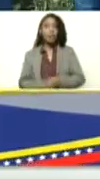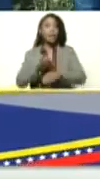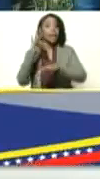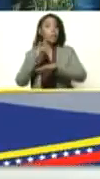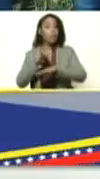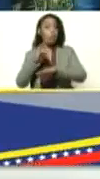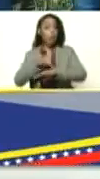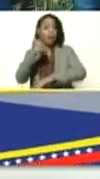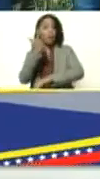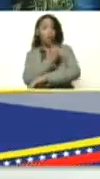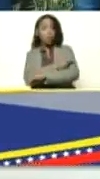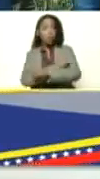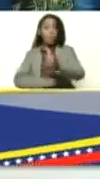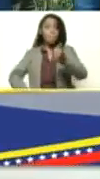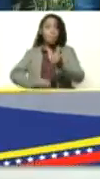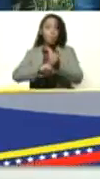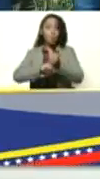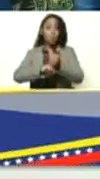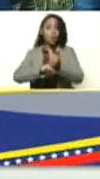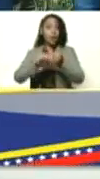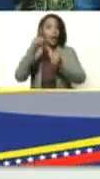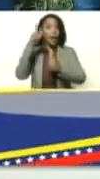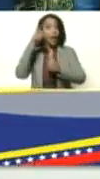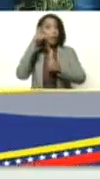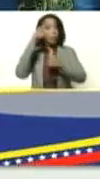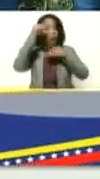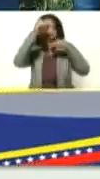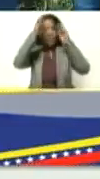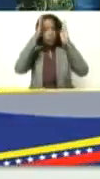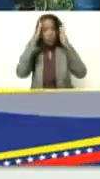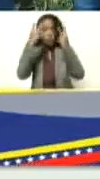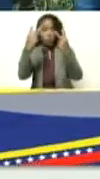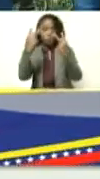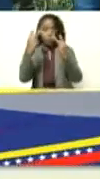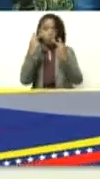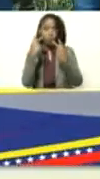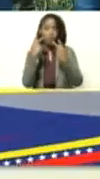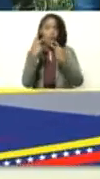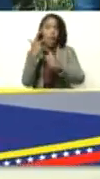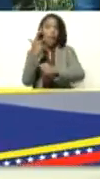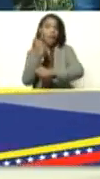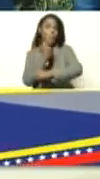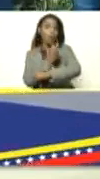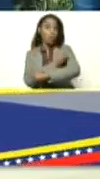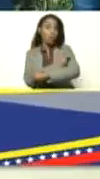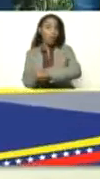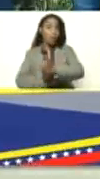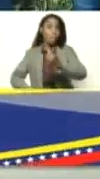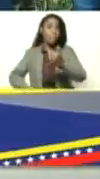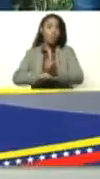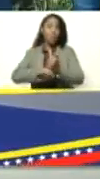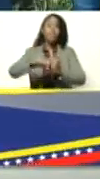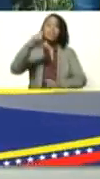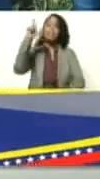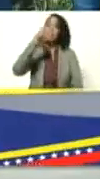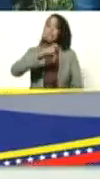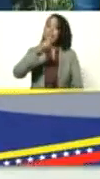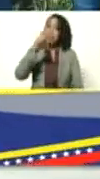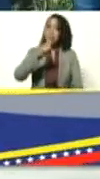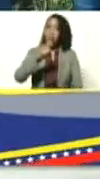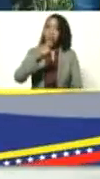la vacuna de refuerzo escúchenme la vacuna de refuerzo es necesaria